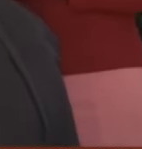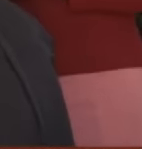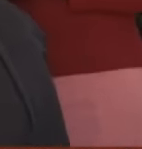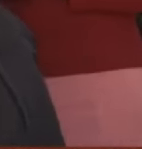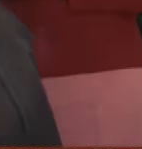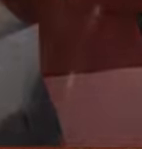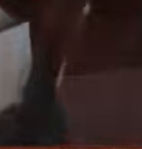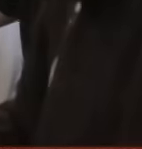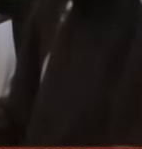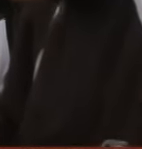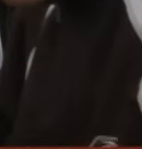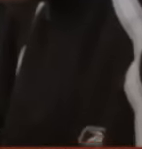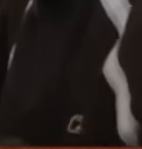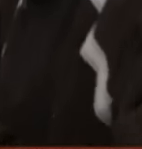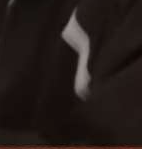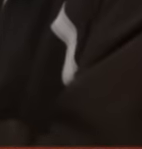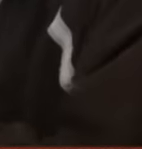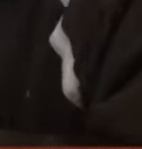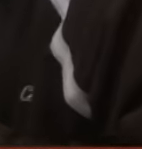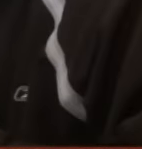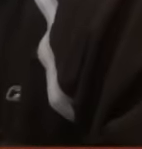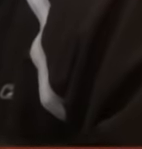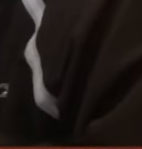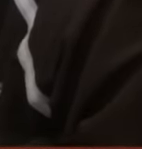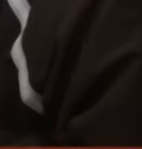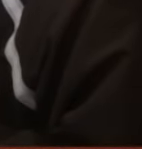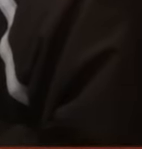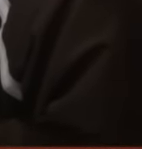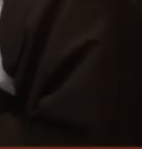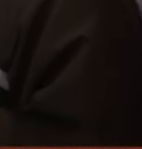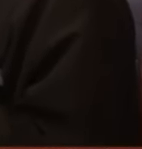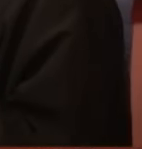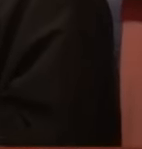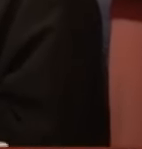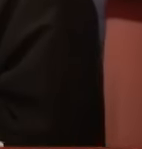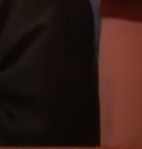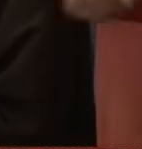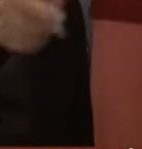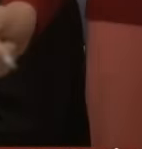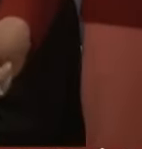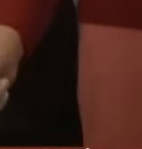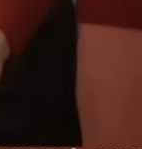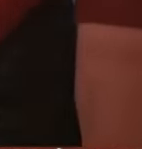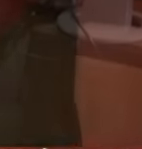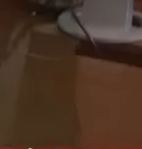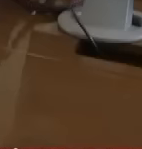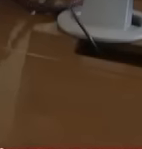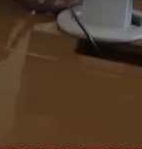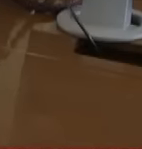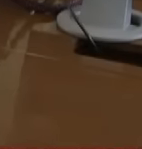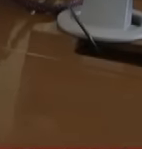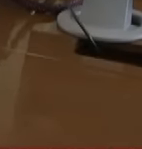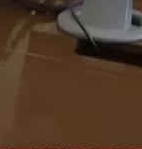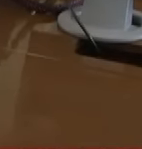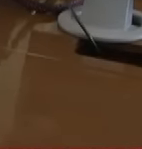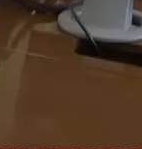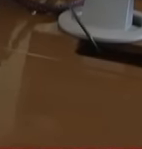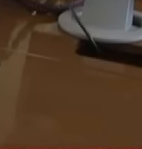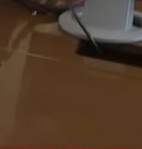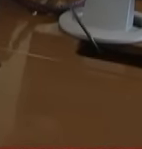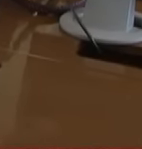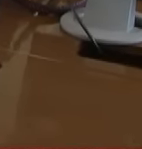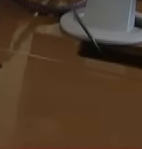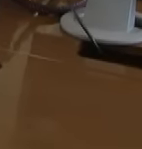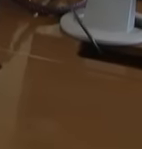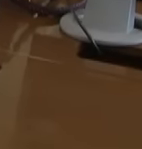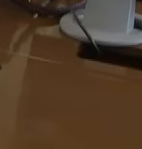El aseguramiento que garantiza Los estudios universitarios Aun si el padre o la madre Fallecen o quedan inválidos Y la inversión Que